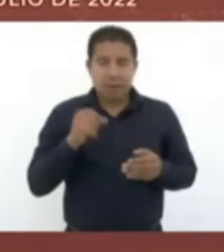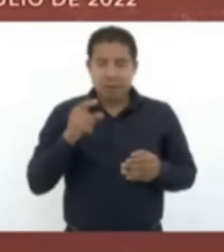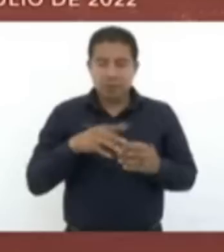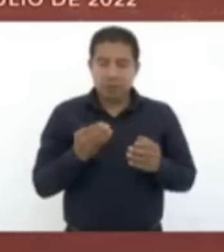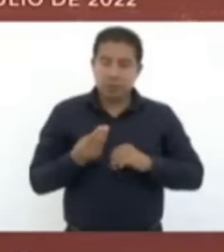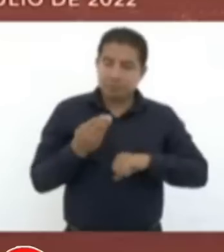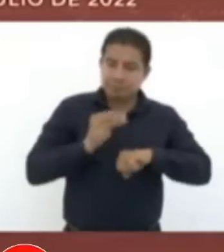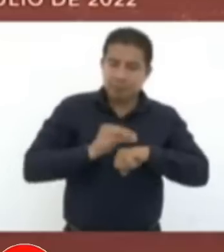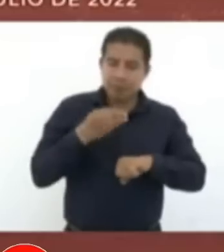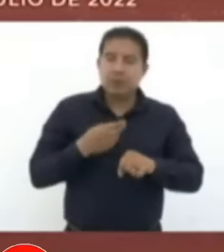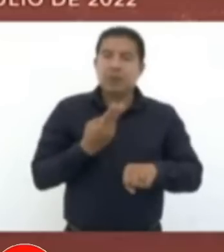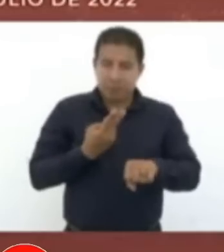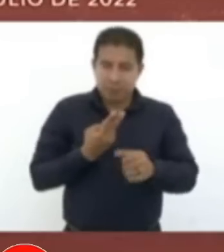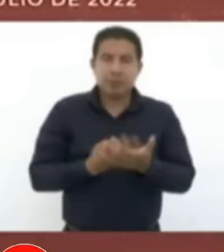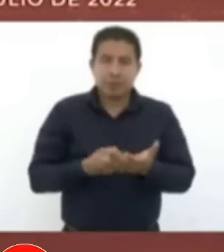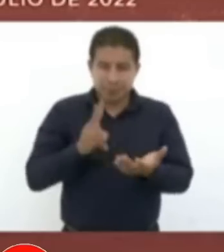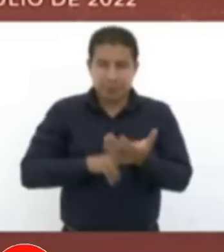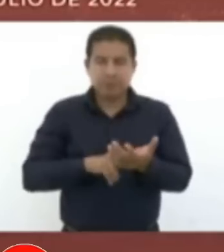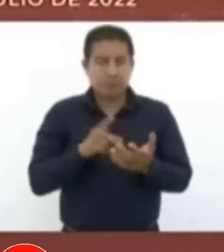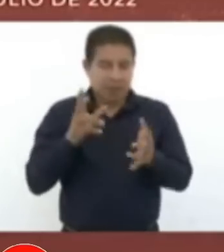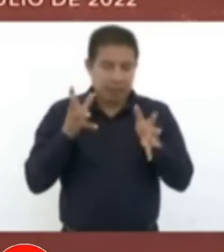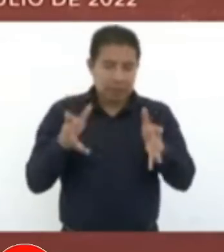termine va a aumentar al doble la pensión.